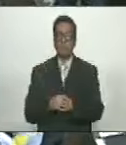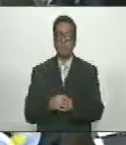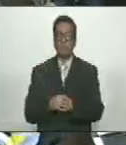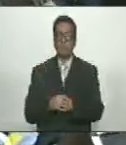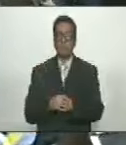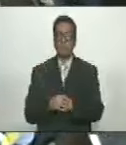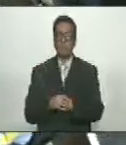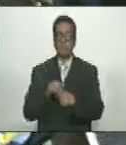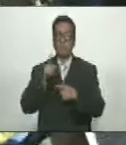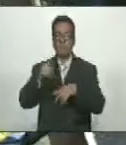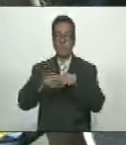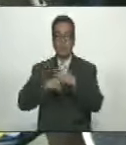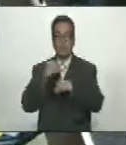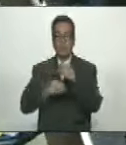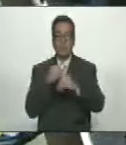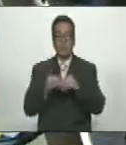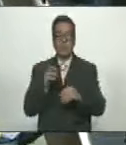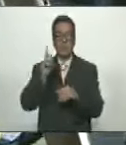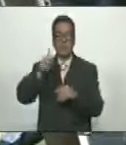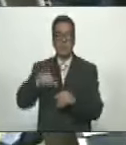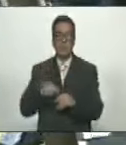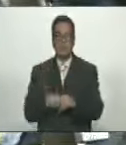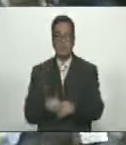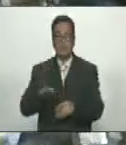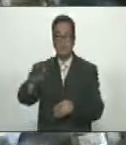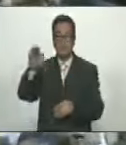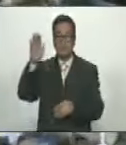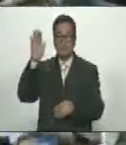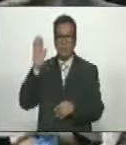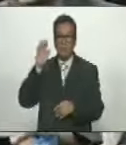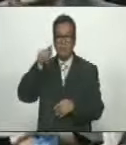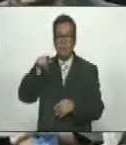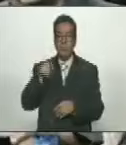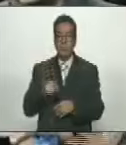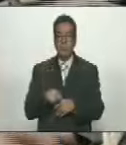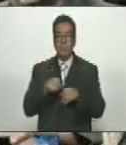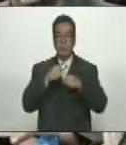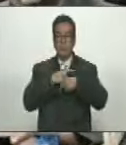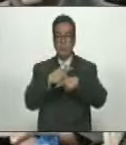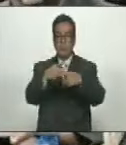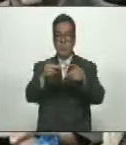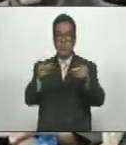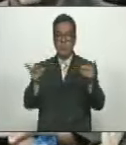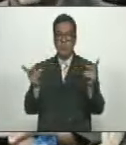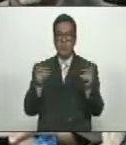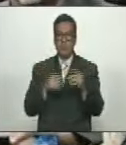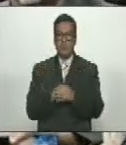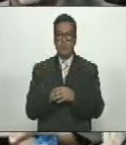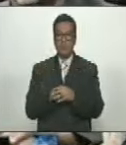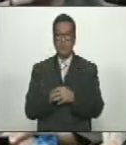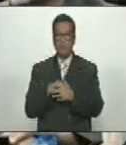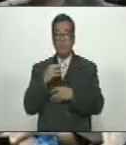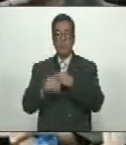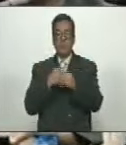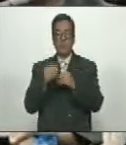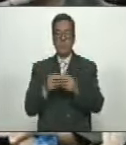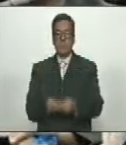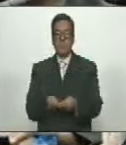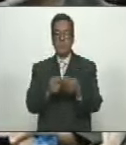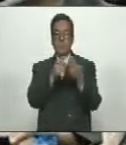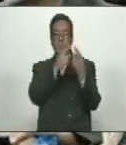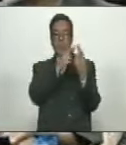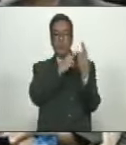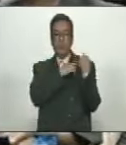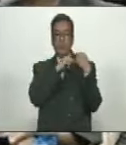Dando Cumplimiento Además Al Compromiso Que Públicamente Había Asumido